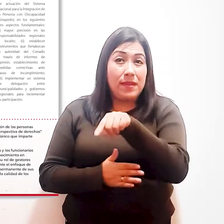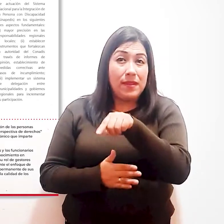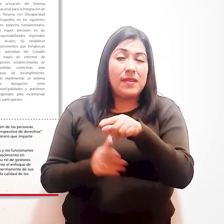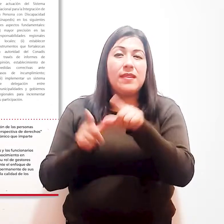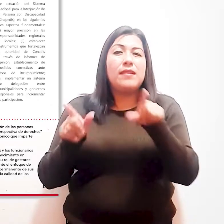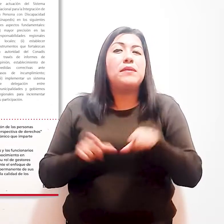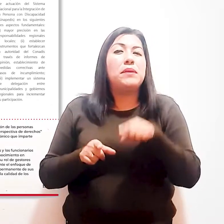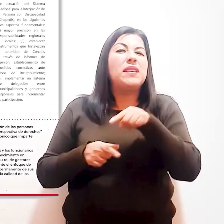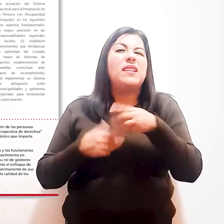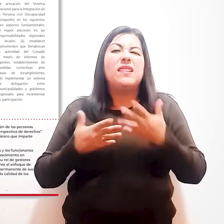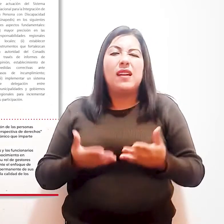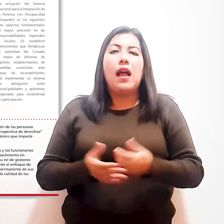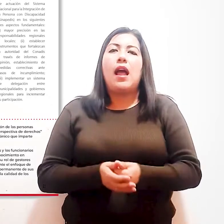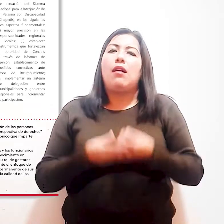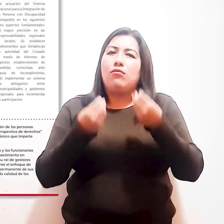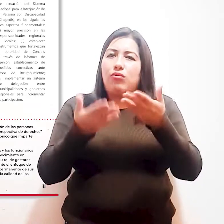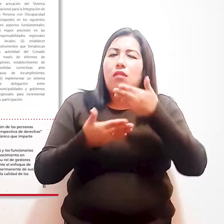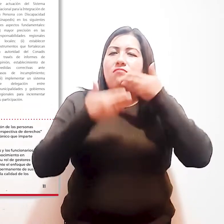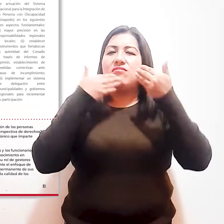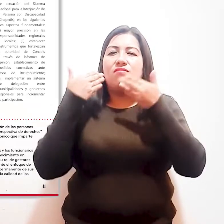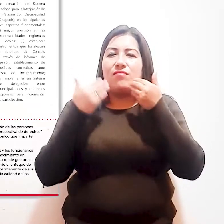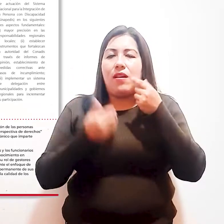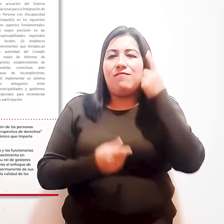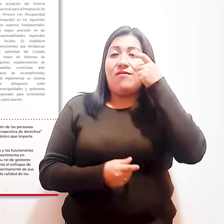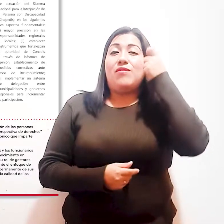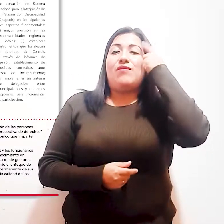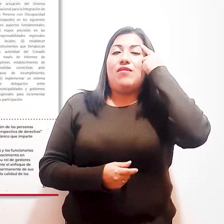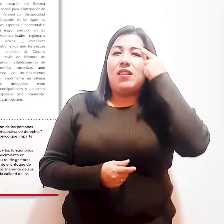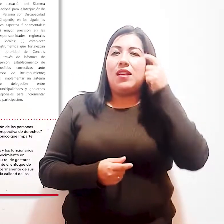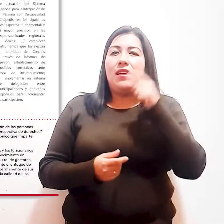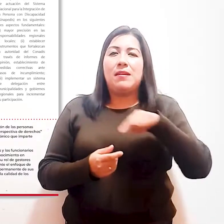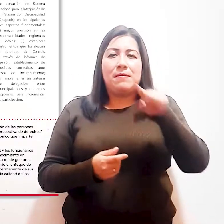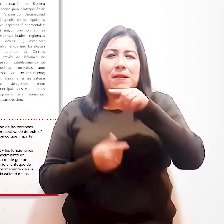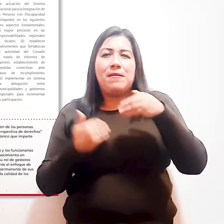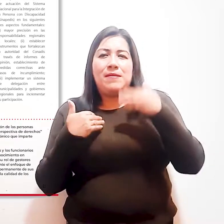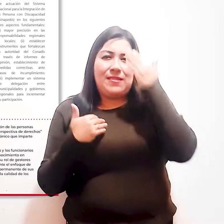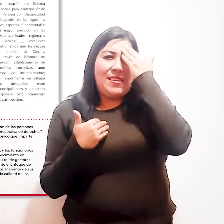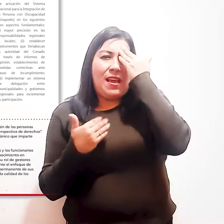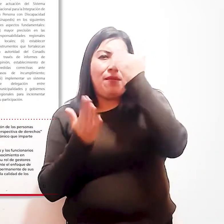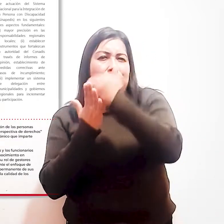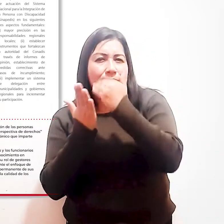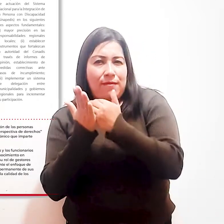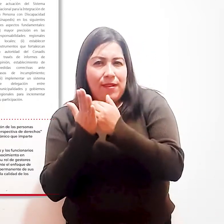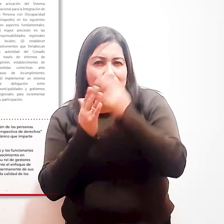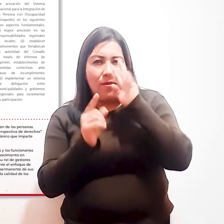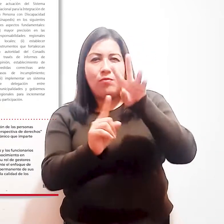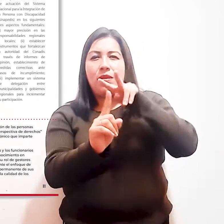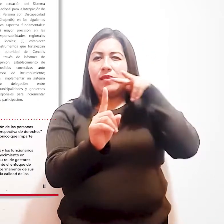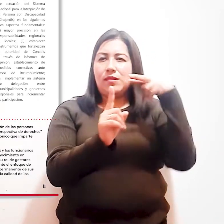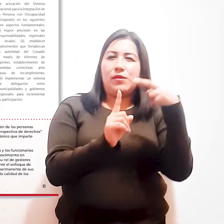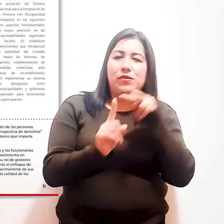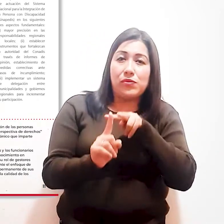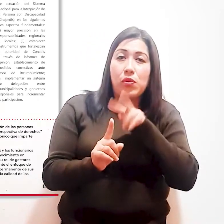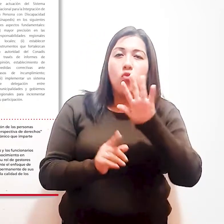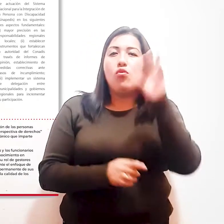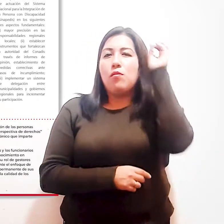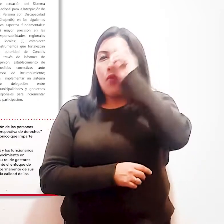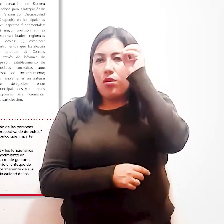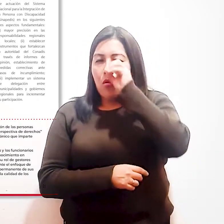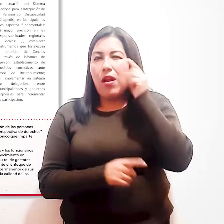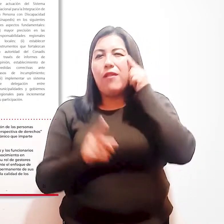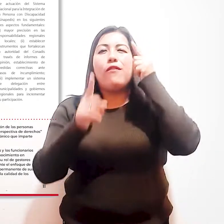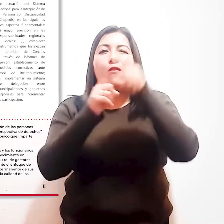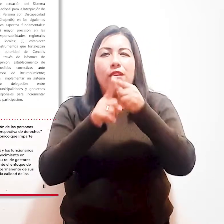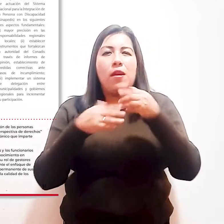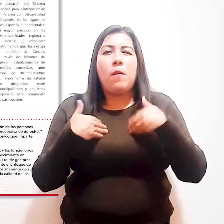se ha logrado enriquecer el proceso de elaboración de la política tomando en cuenta su real percepción y opinión, a fin de garantizar